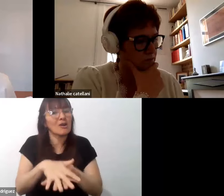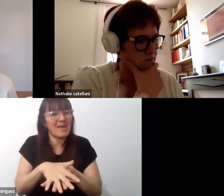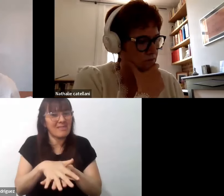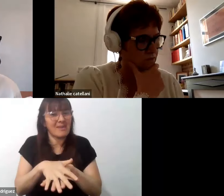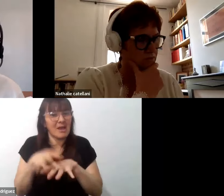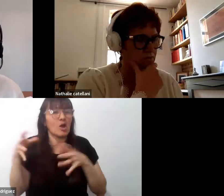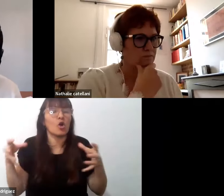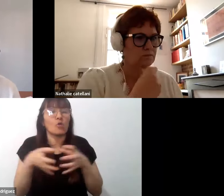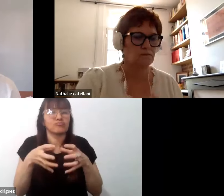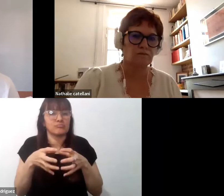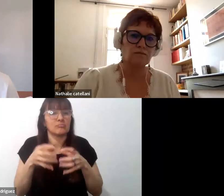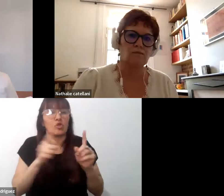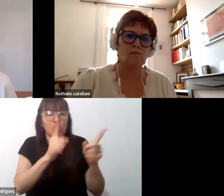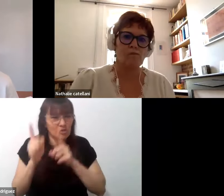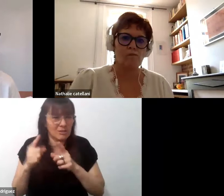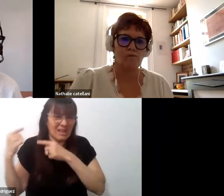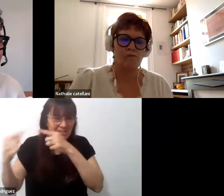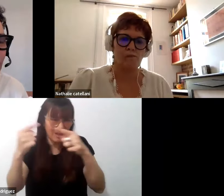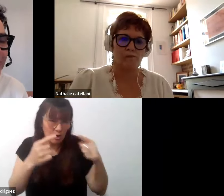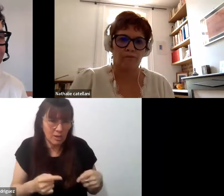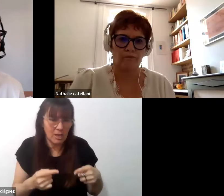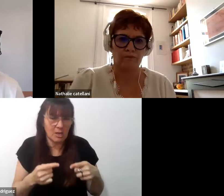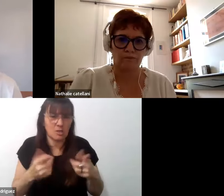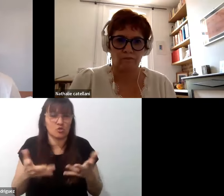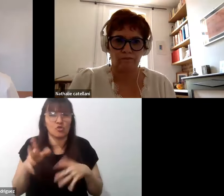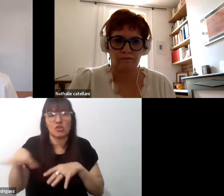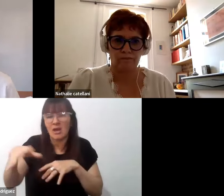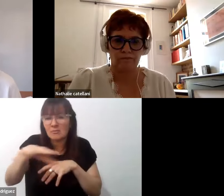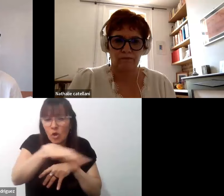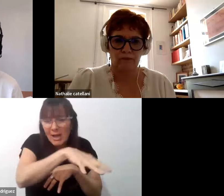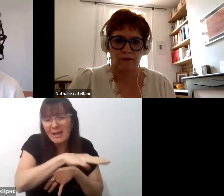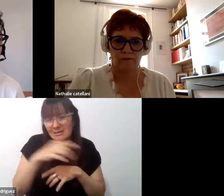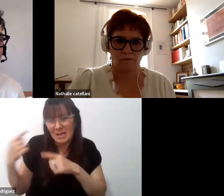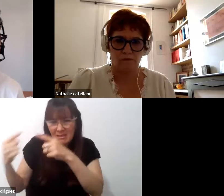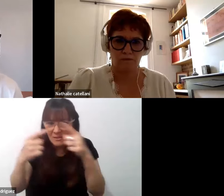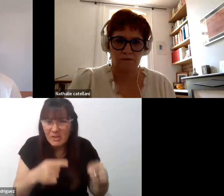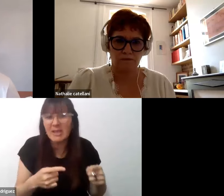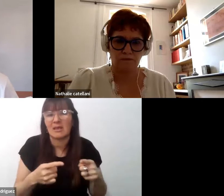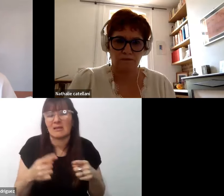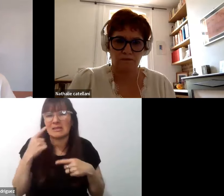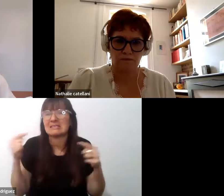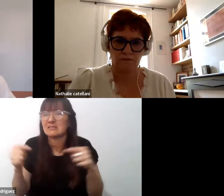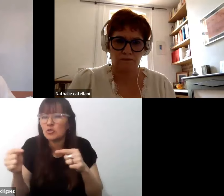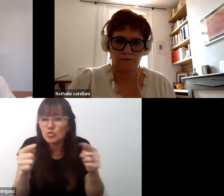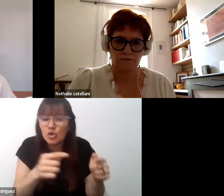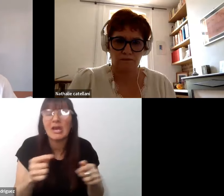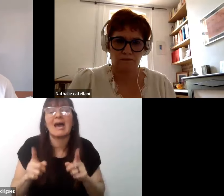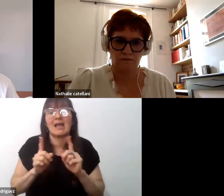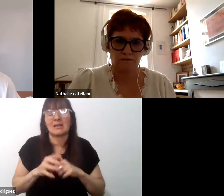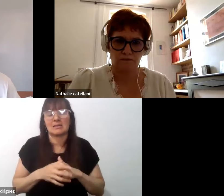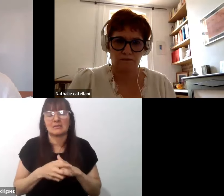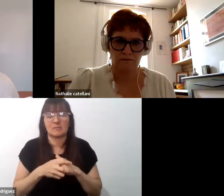docentes muy heterogéneos con diversas localizaciones institucionales y también epistémicas,